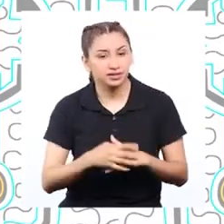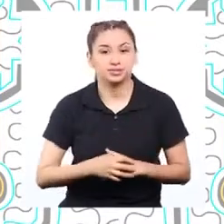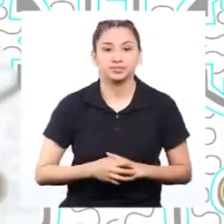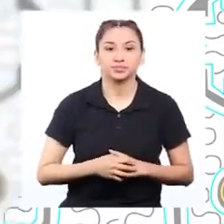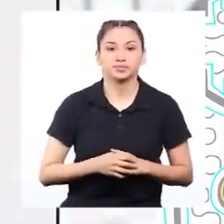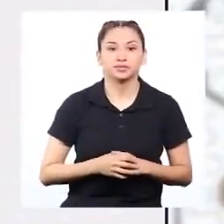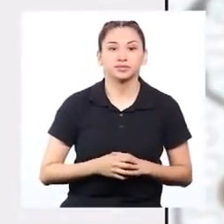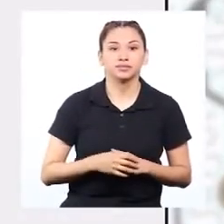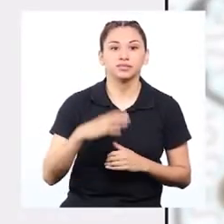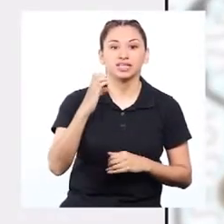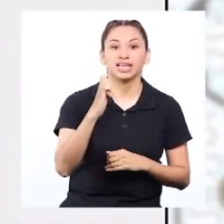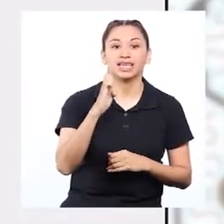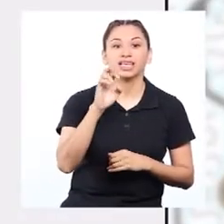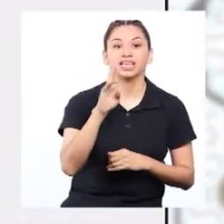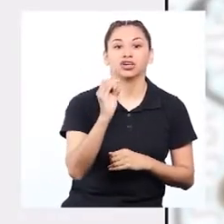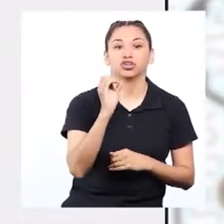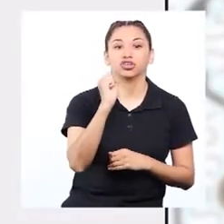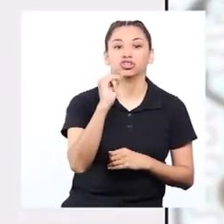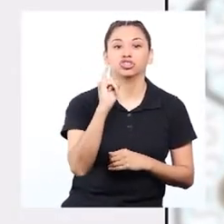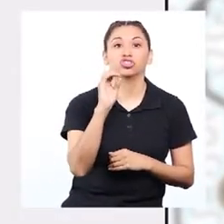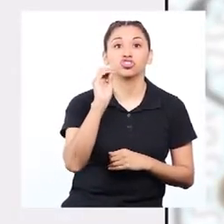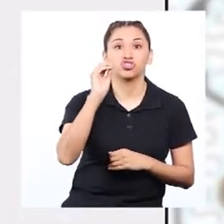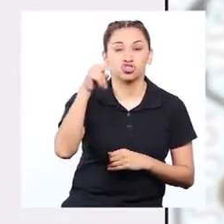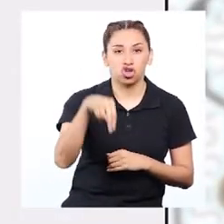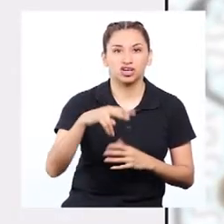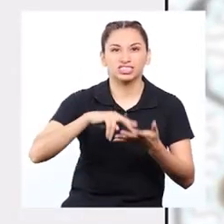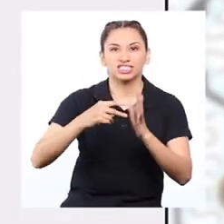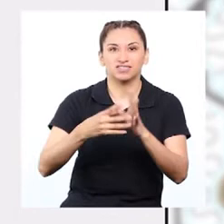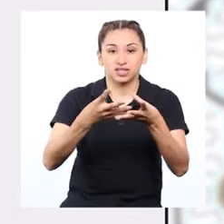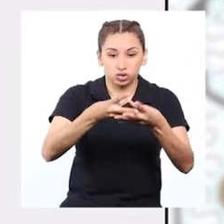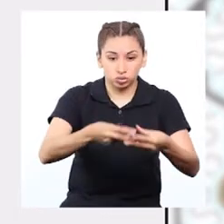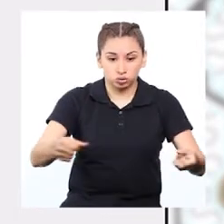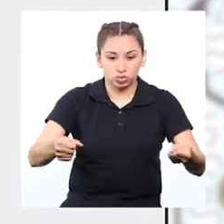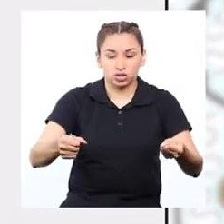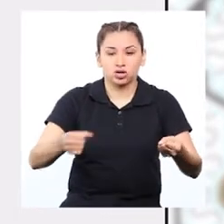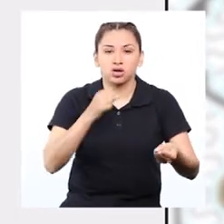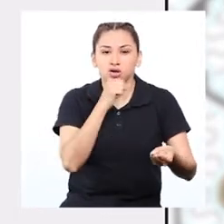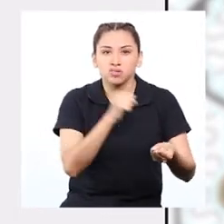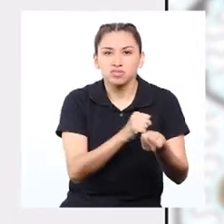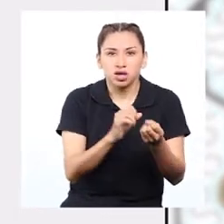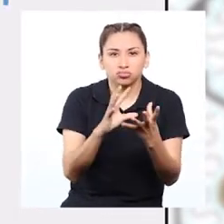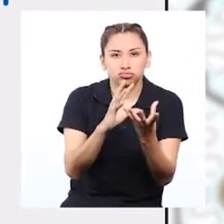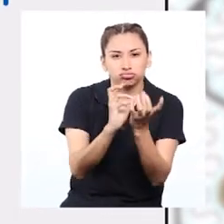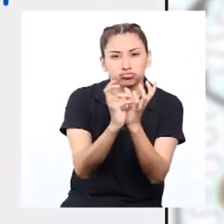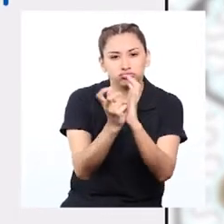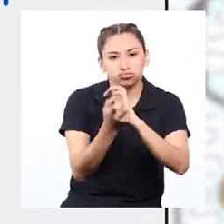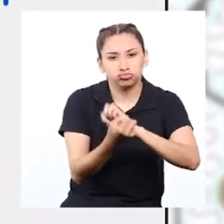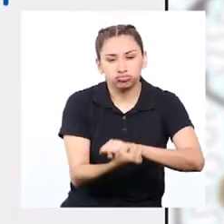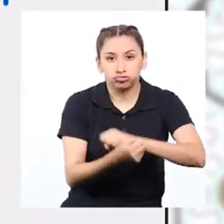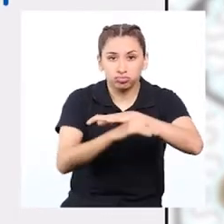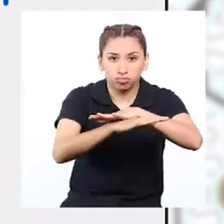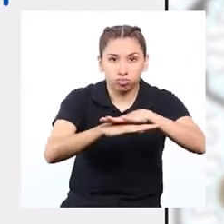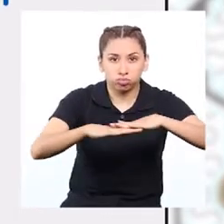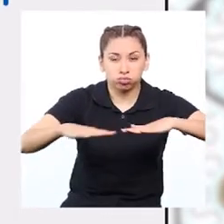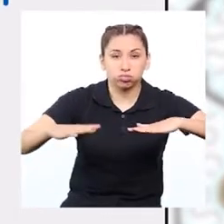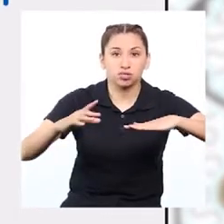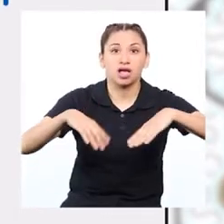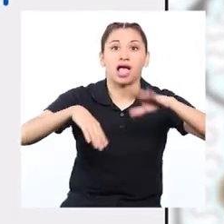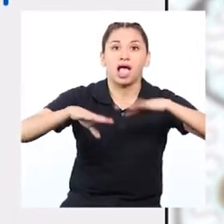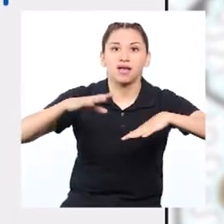significa? La erosión es el desgaste del suelo, lo que produce deterioro de la capa fértil de la tierra,